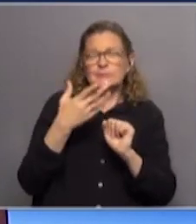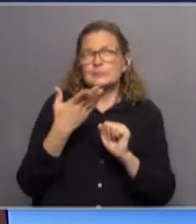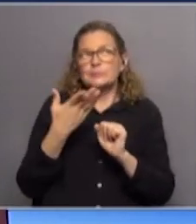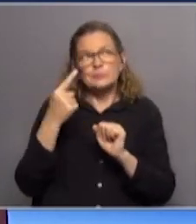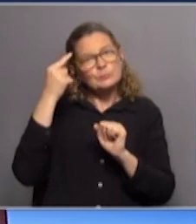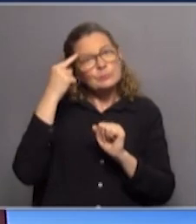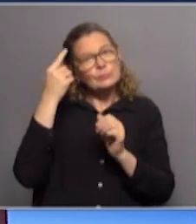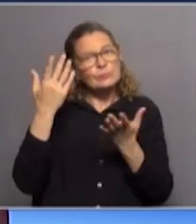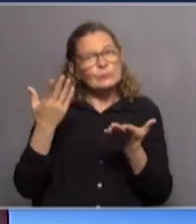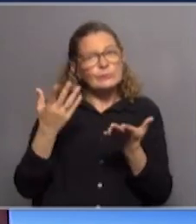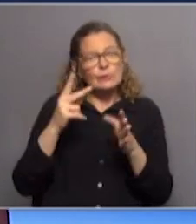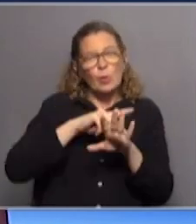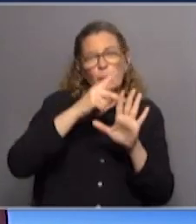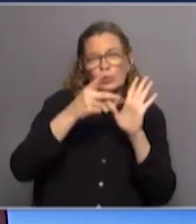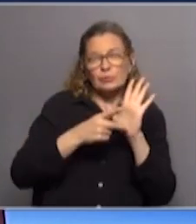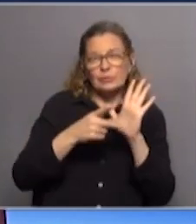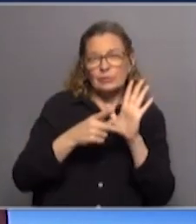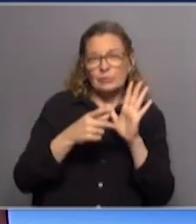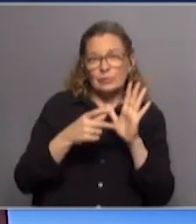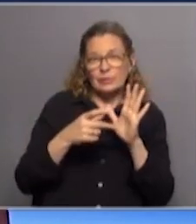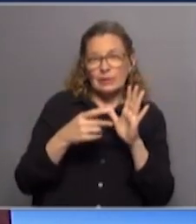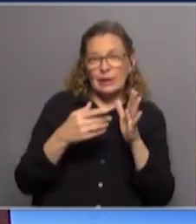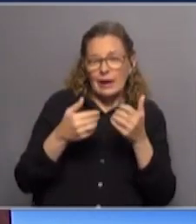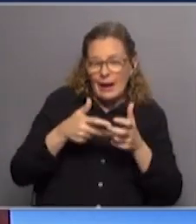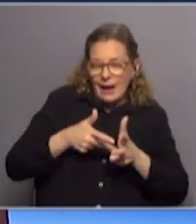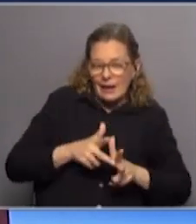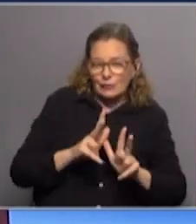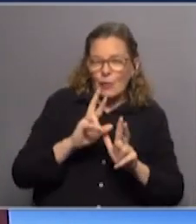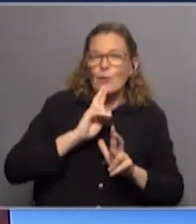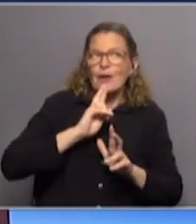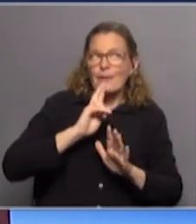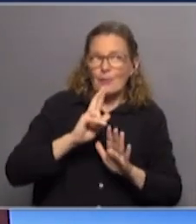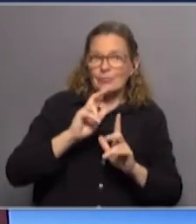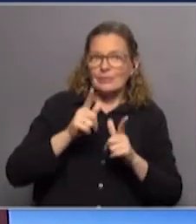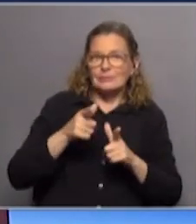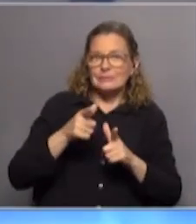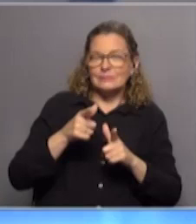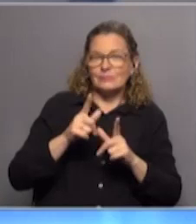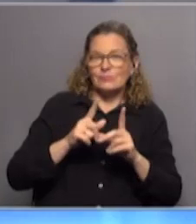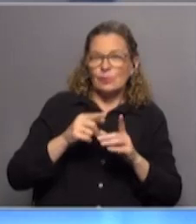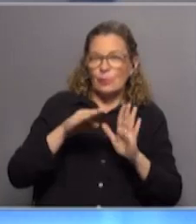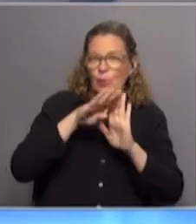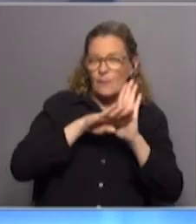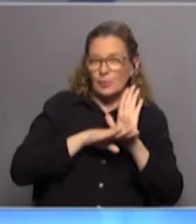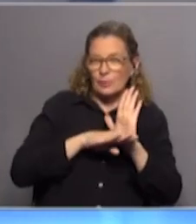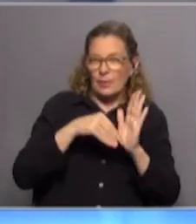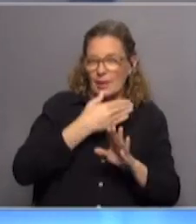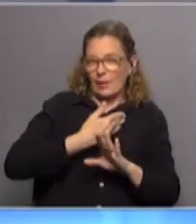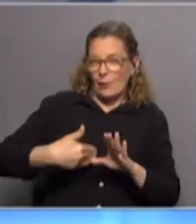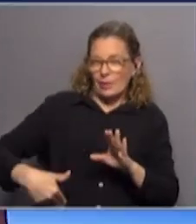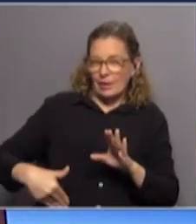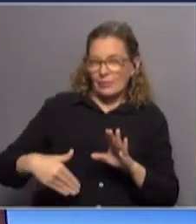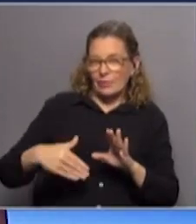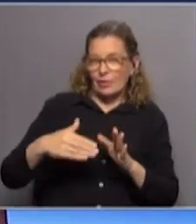proyecto que nace de la coyuntura, sino que responde también al programa de gobierno, que es